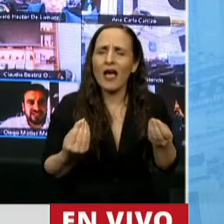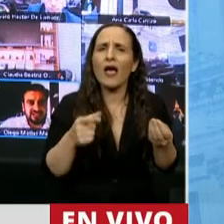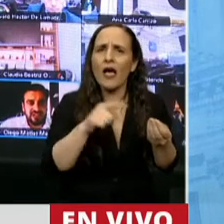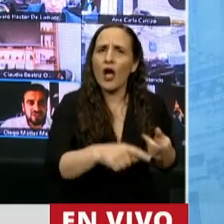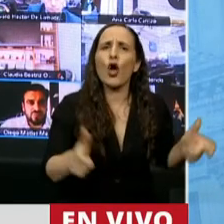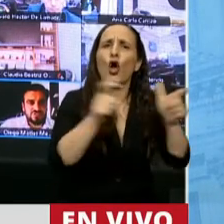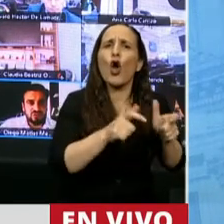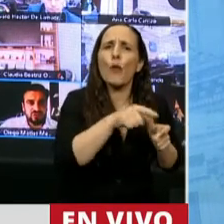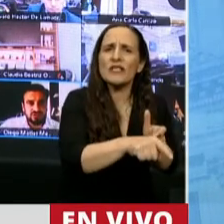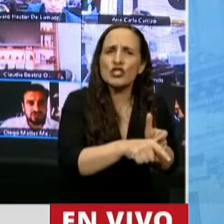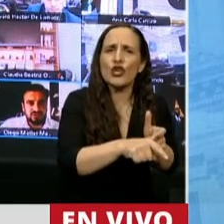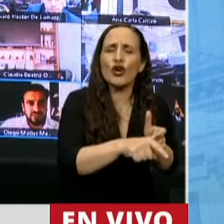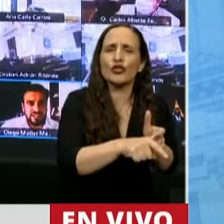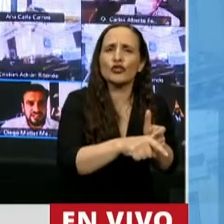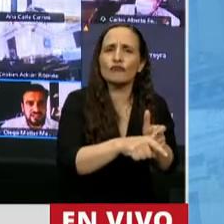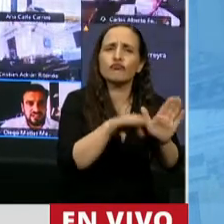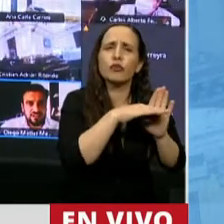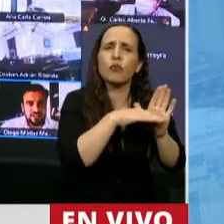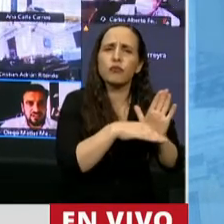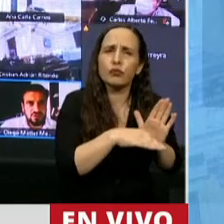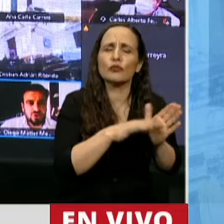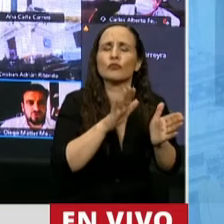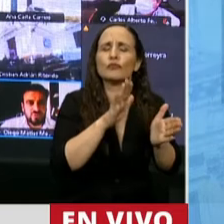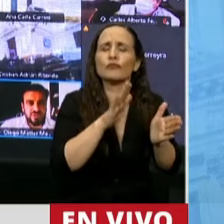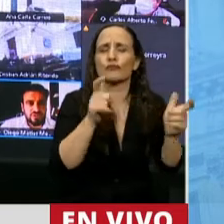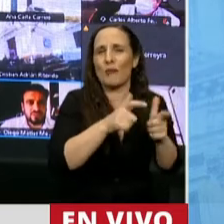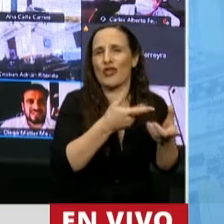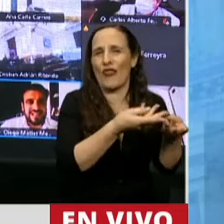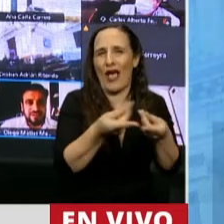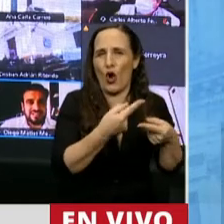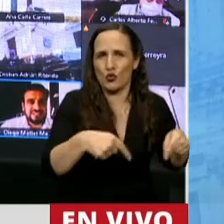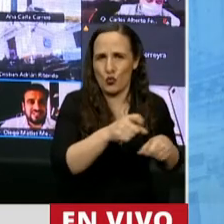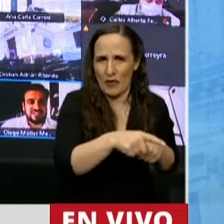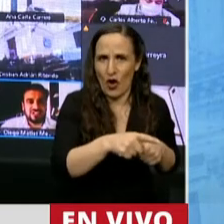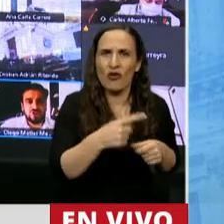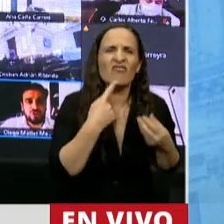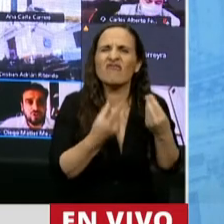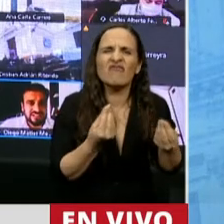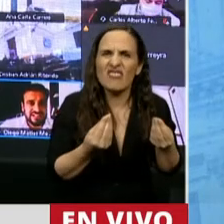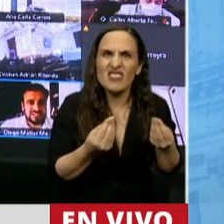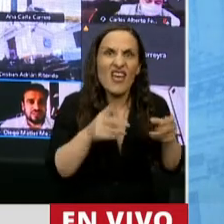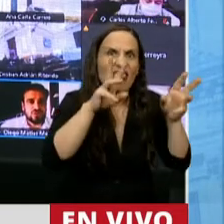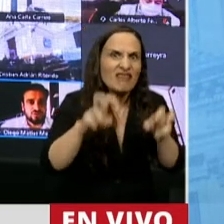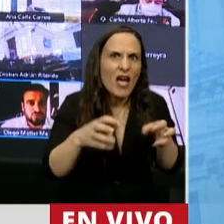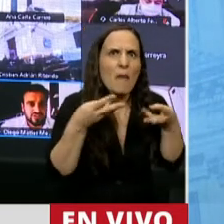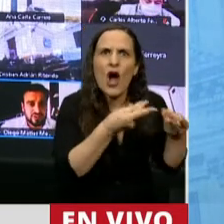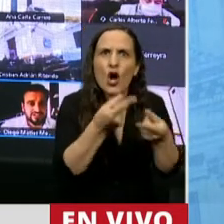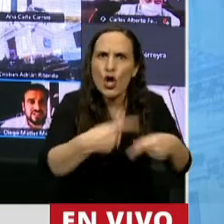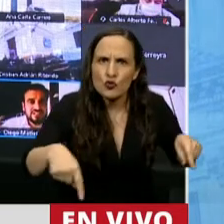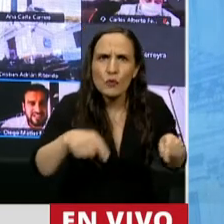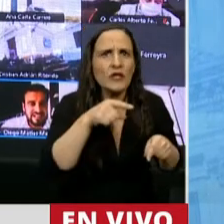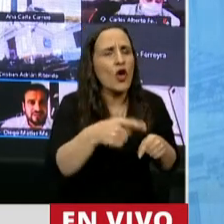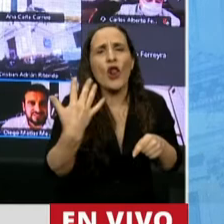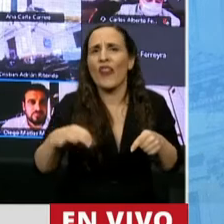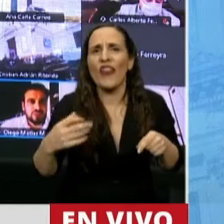la Comisión de los Consumidores, donde claramente dice que todo lo atinente a los consumidores tiene que